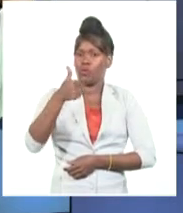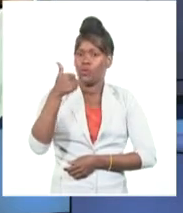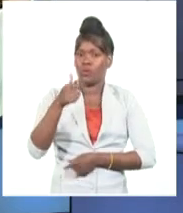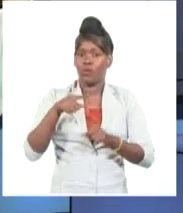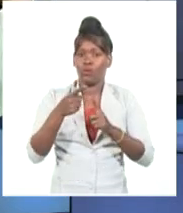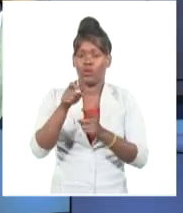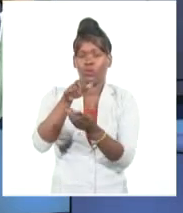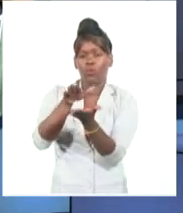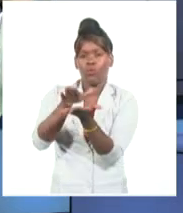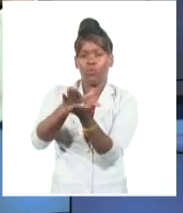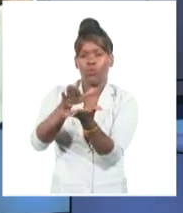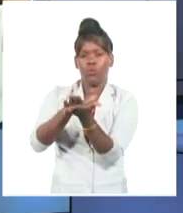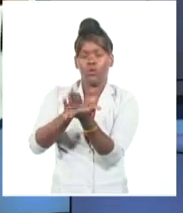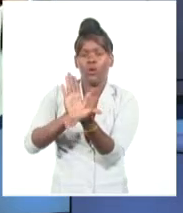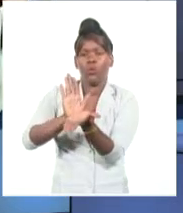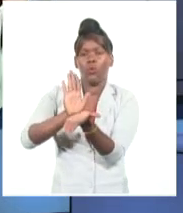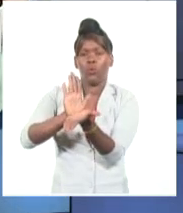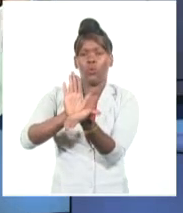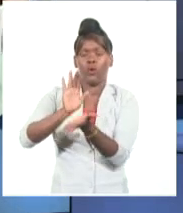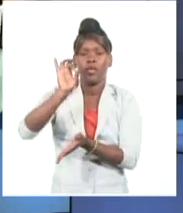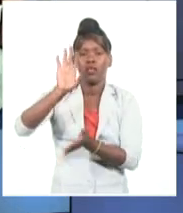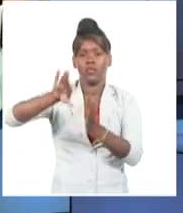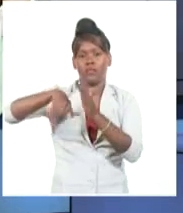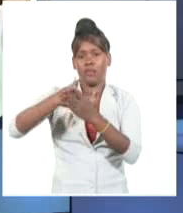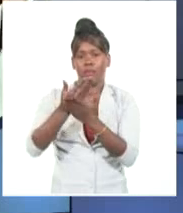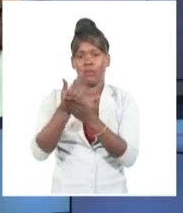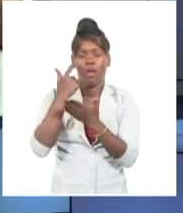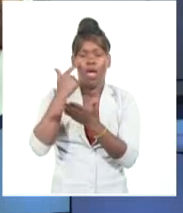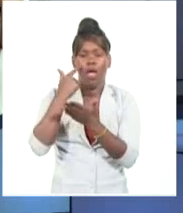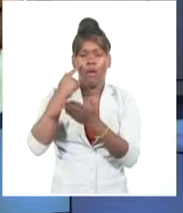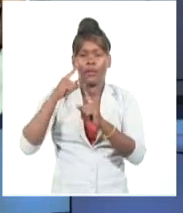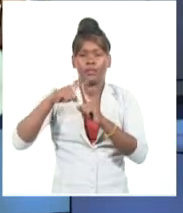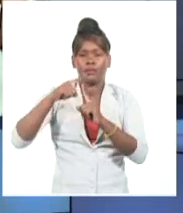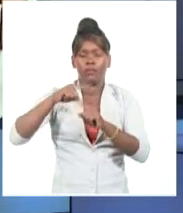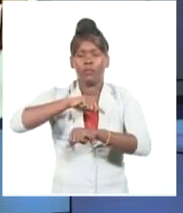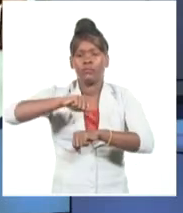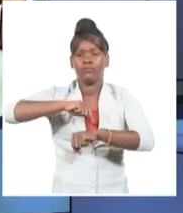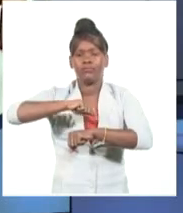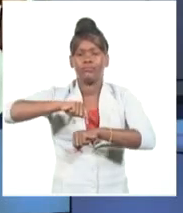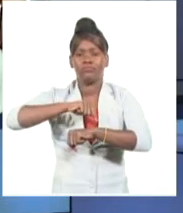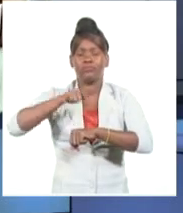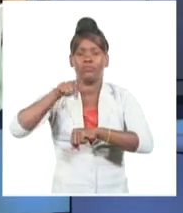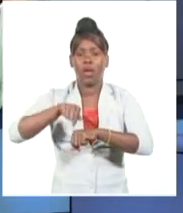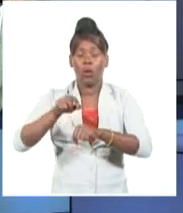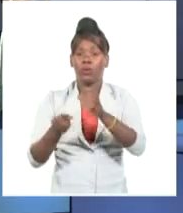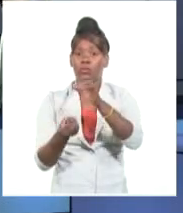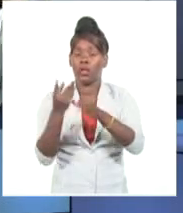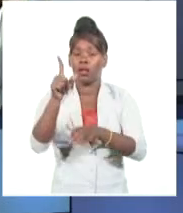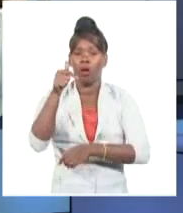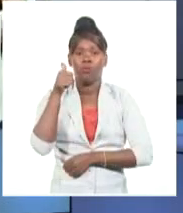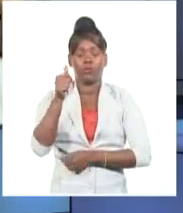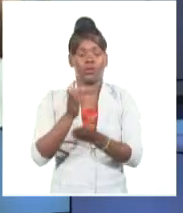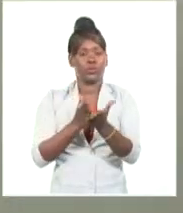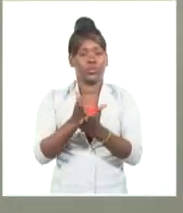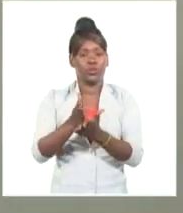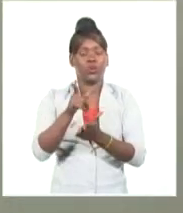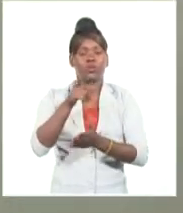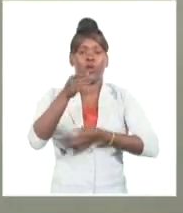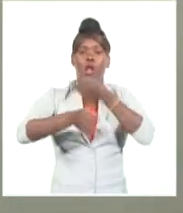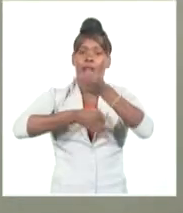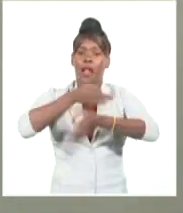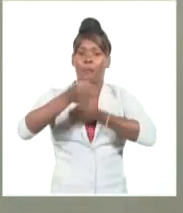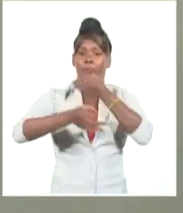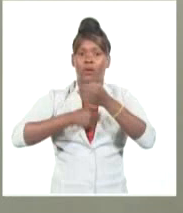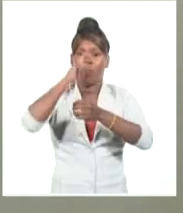15 días a 37 grados centígrados. Así lo ratificó hoy el Centro de Ingeniería Genética y Biotecnología. El